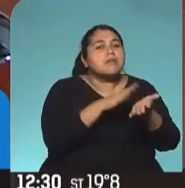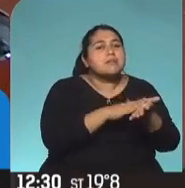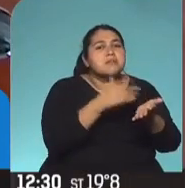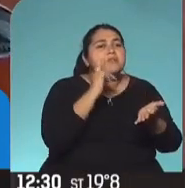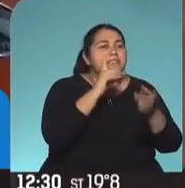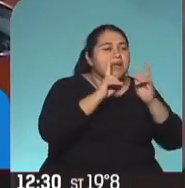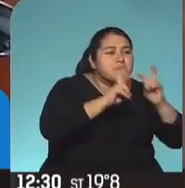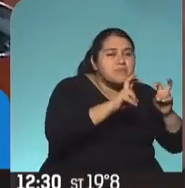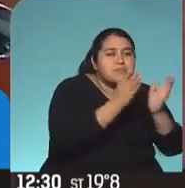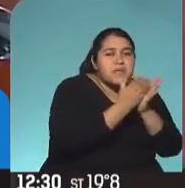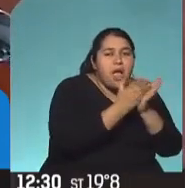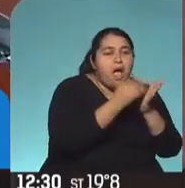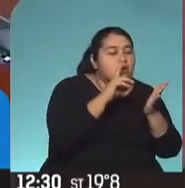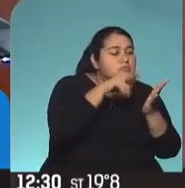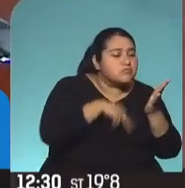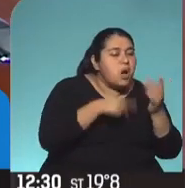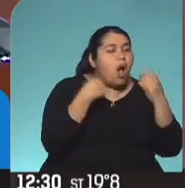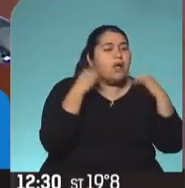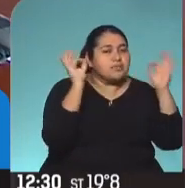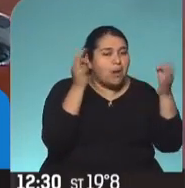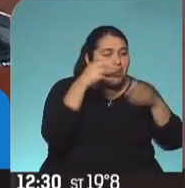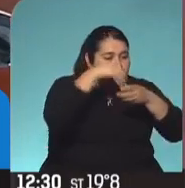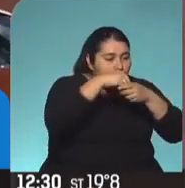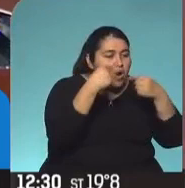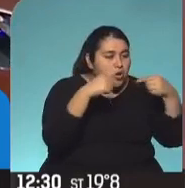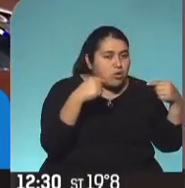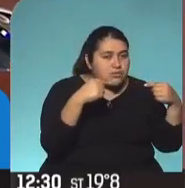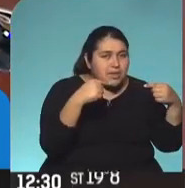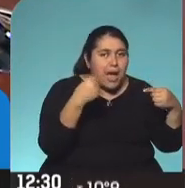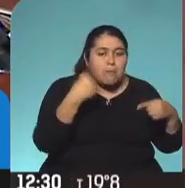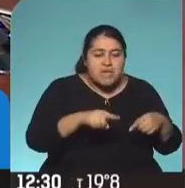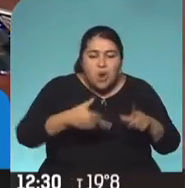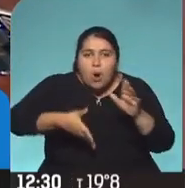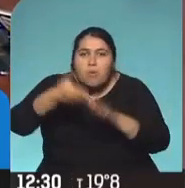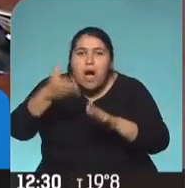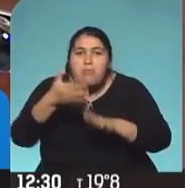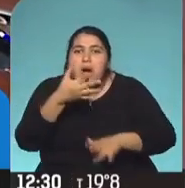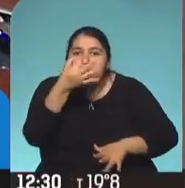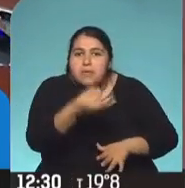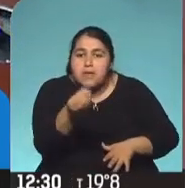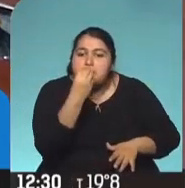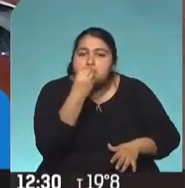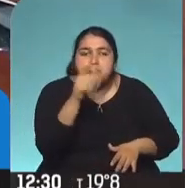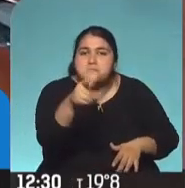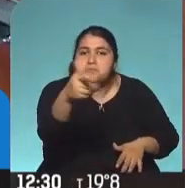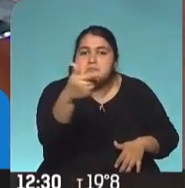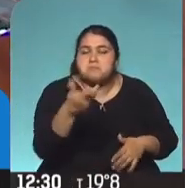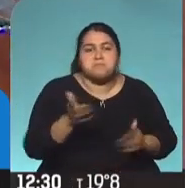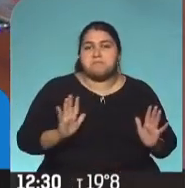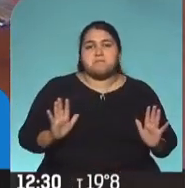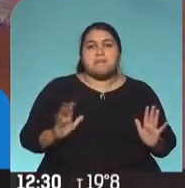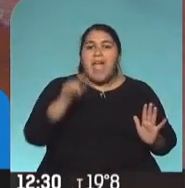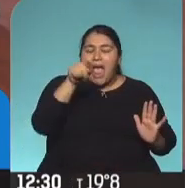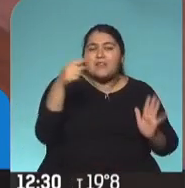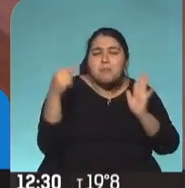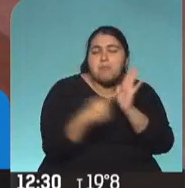han estudiado desde el punto de vista teórico. Sabemos su composición química, sabemos lo que puede llegar a pasarte. Nunca nadie la comió, nunca nadie probó en personas reales.